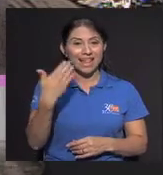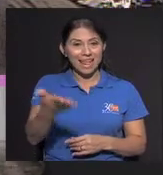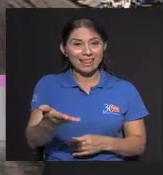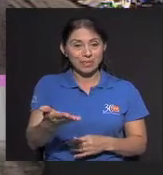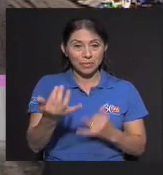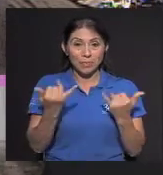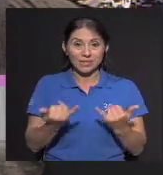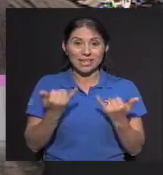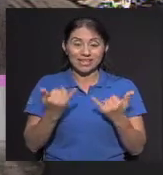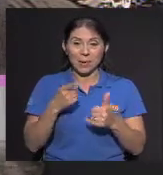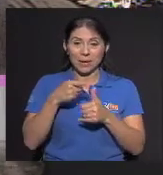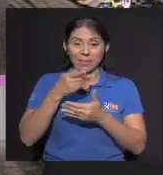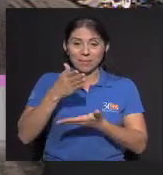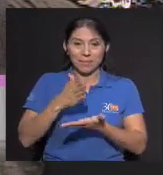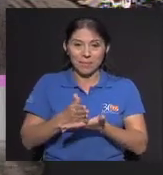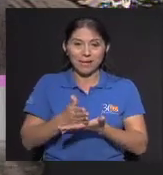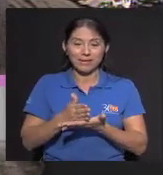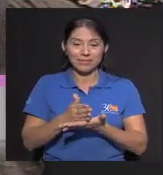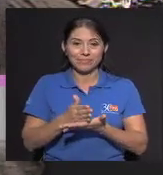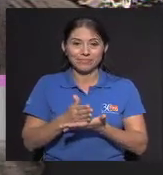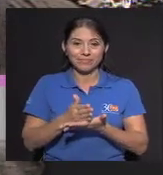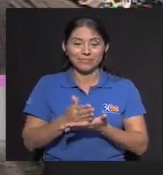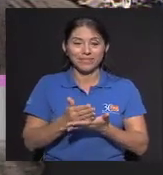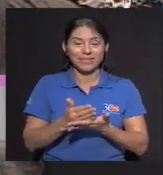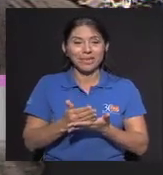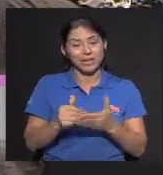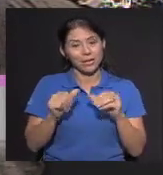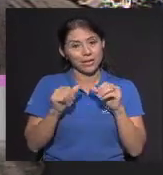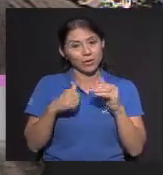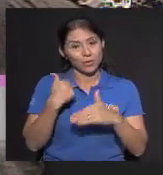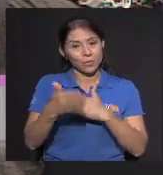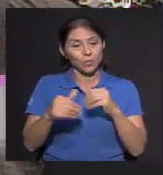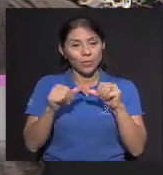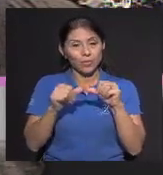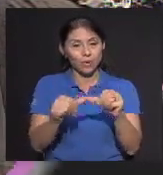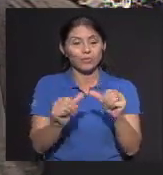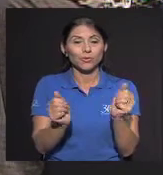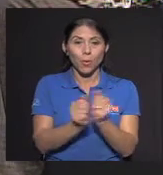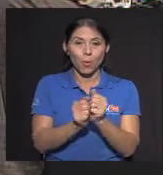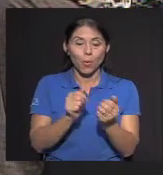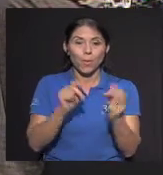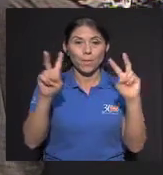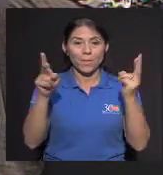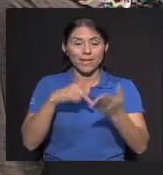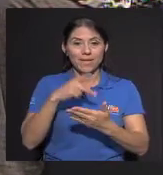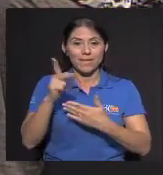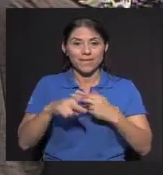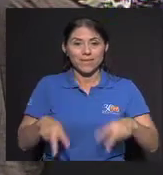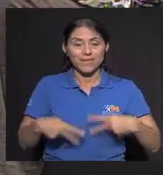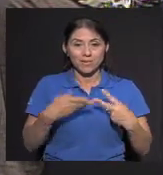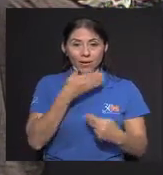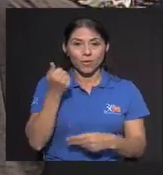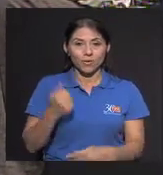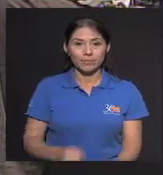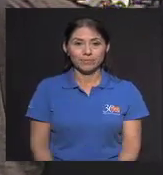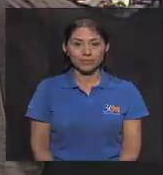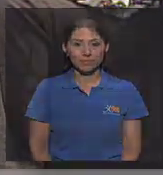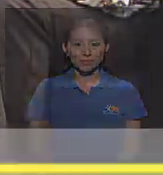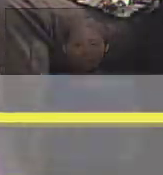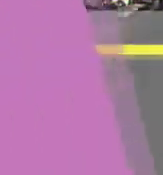Que hablaremos más adelante Por ahora vamos a nuestra primera pausa Del programa Y continuamos dentro de poco Con Vivir Mejor